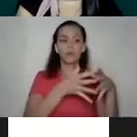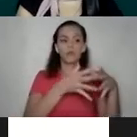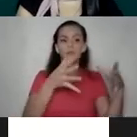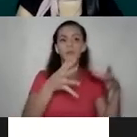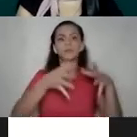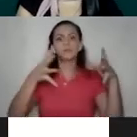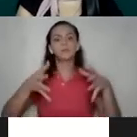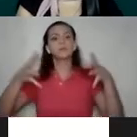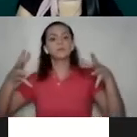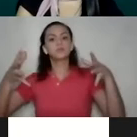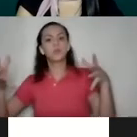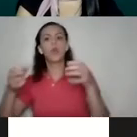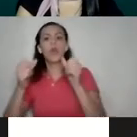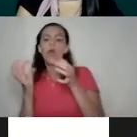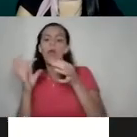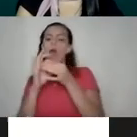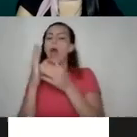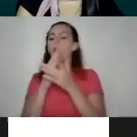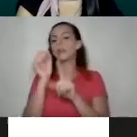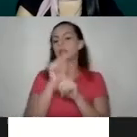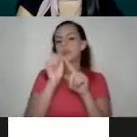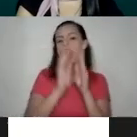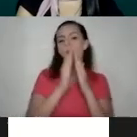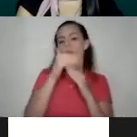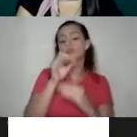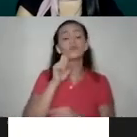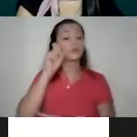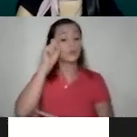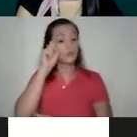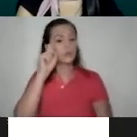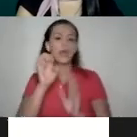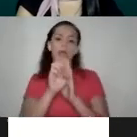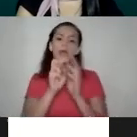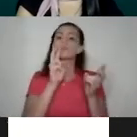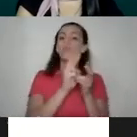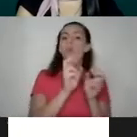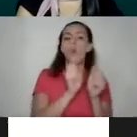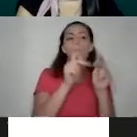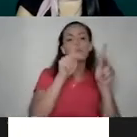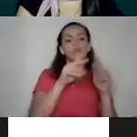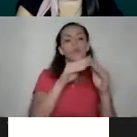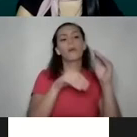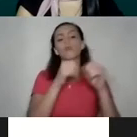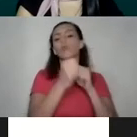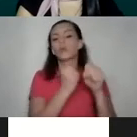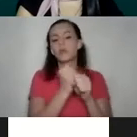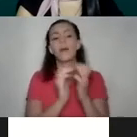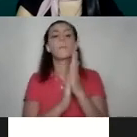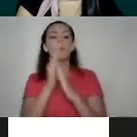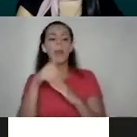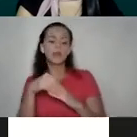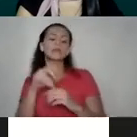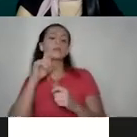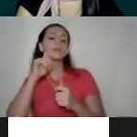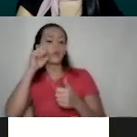relacionadas con alguna situación de abuso sexual, ya sea relaciones sexuales con personas menores de edad, violación, abusos sexuales